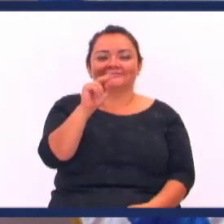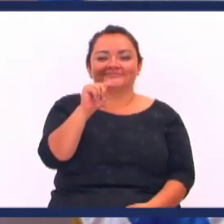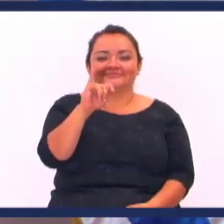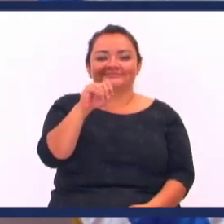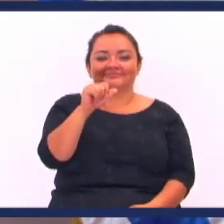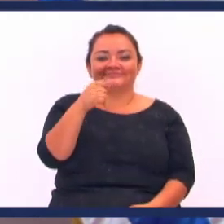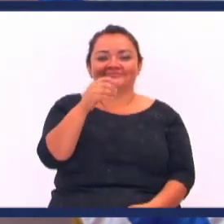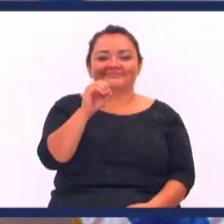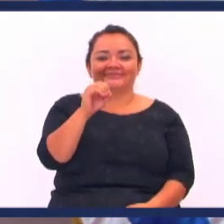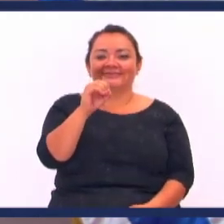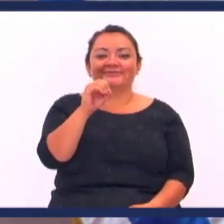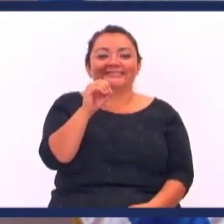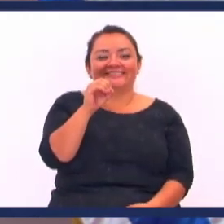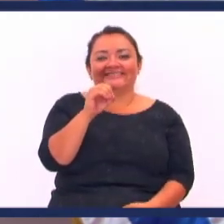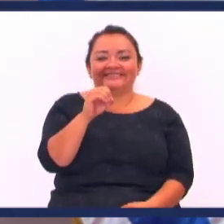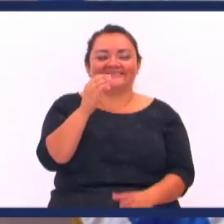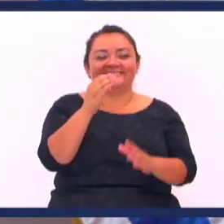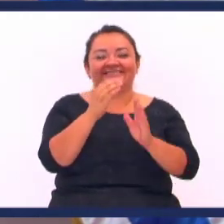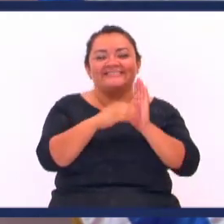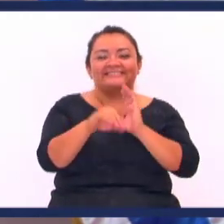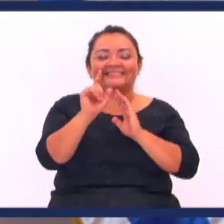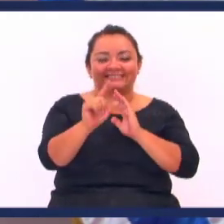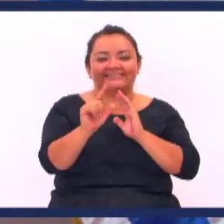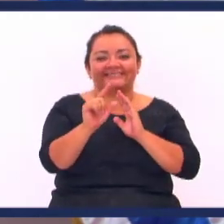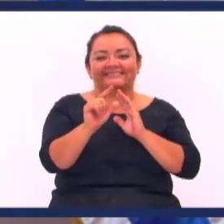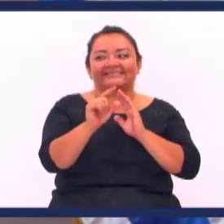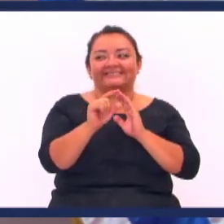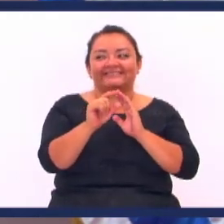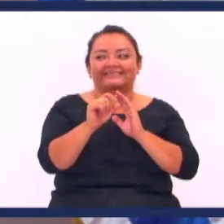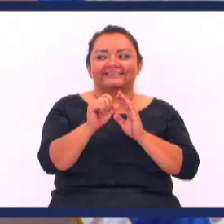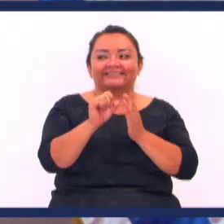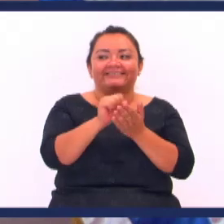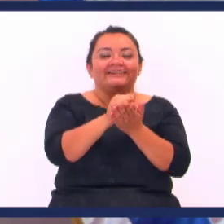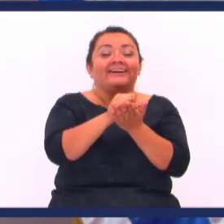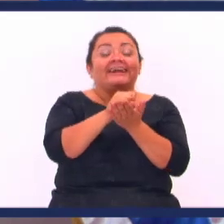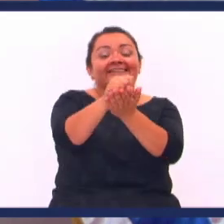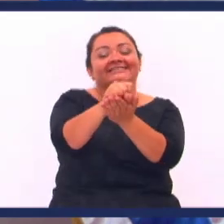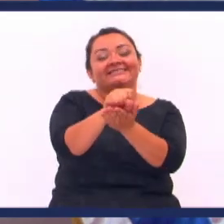Versículo 2 Al 4 Santiago 1